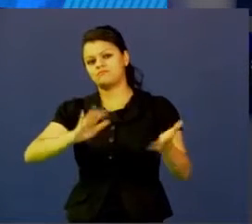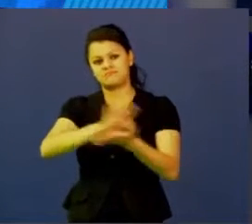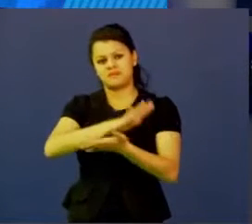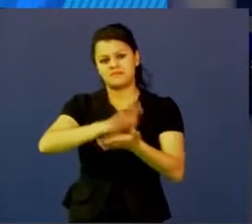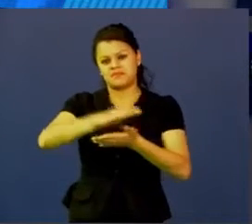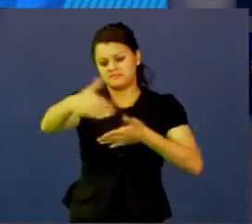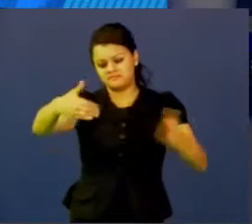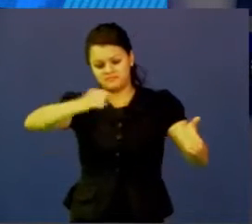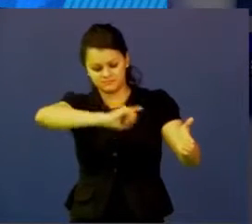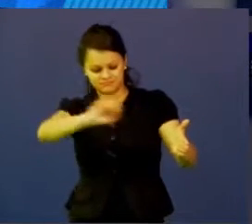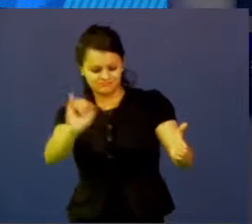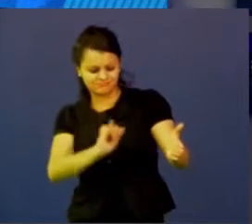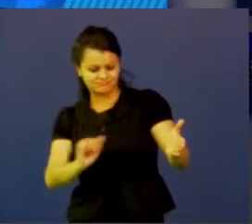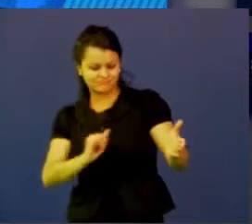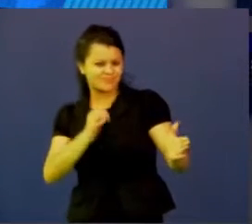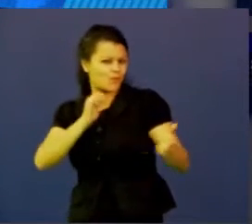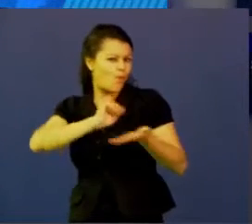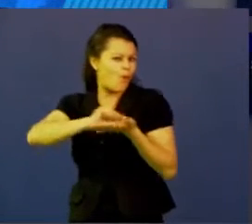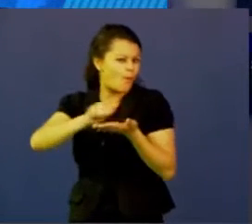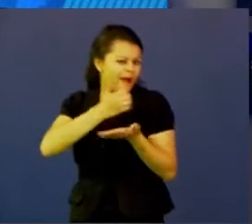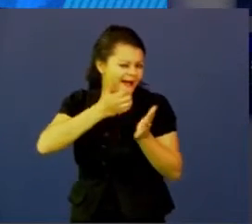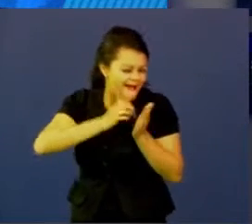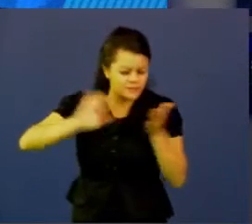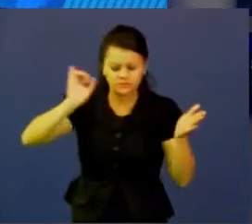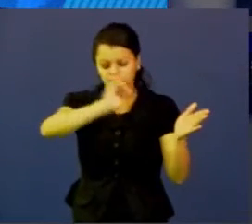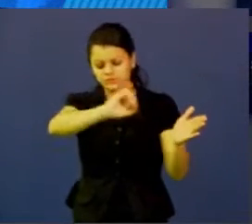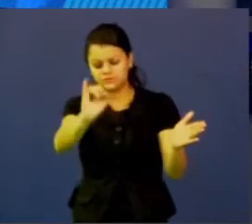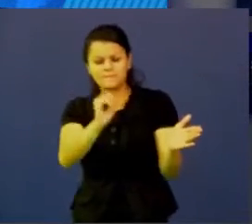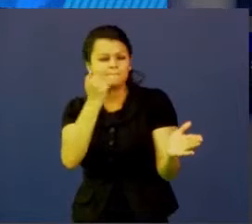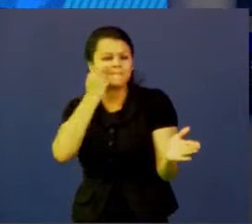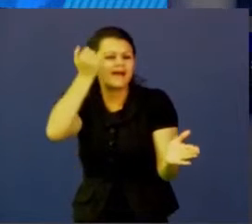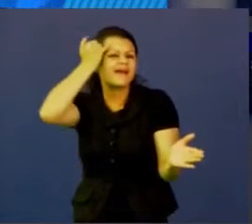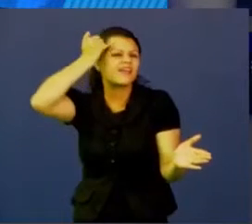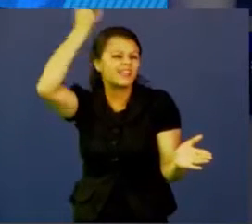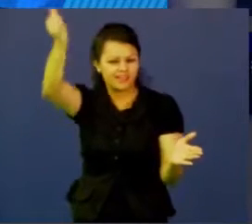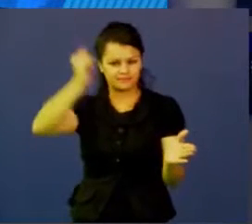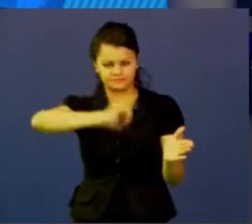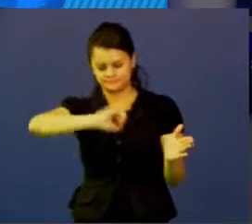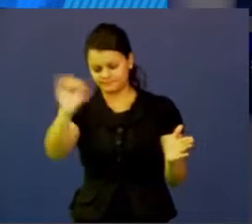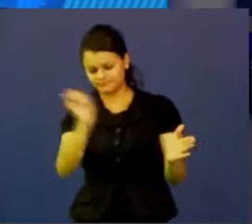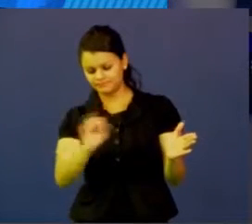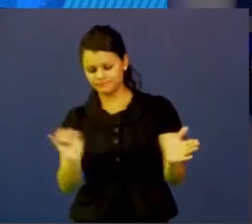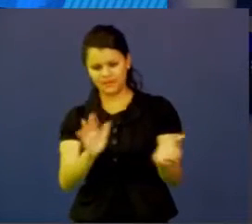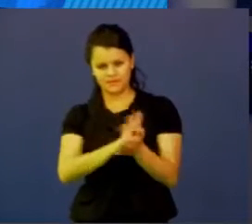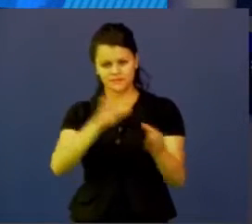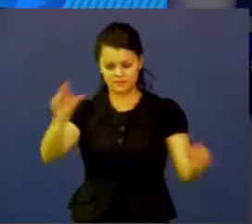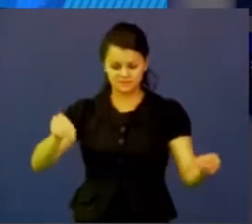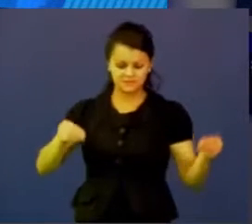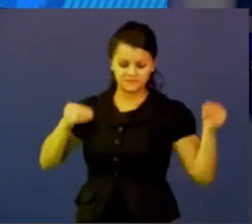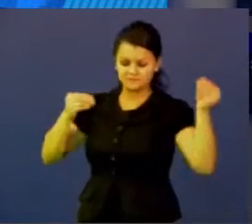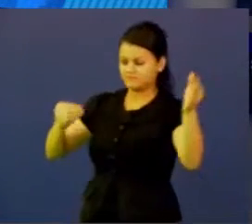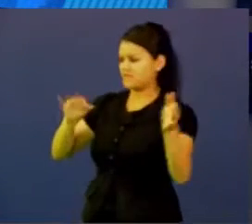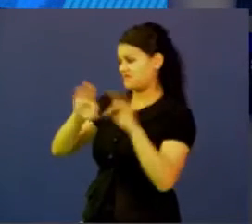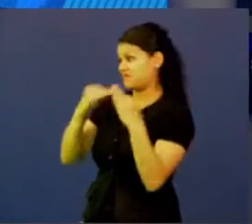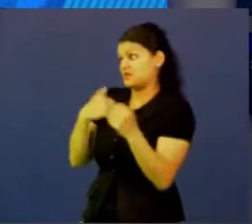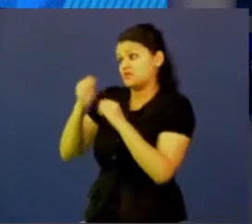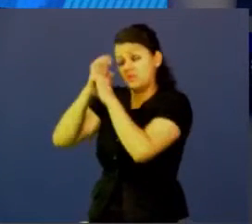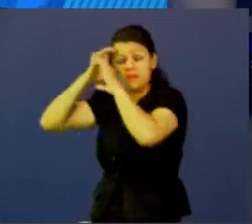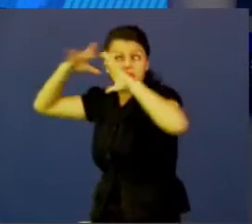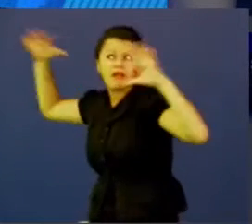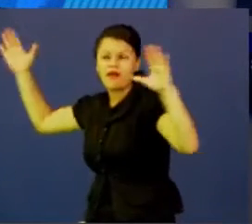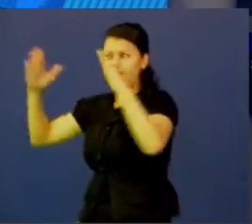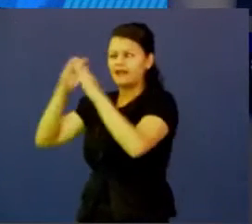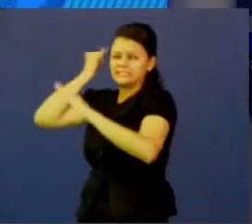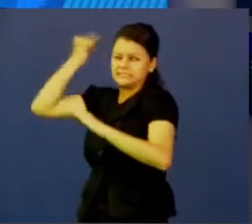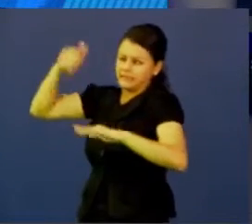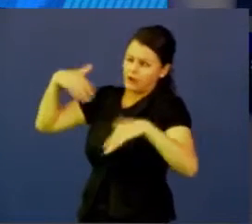y ese boceto es el primer prototipo, es un prototipo en papel que luego le muestra a la familia, le dice, mire, yo me imagino que la casa debería